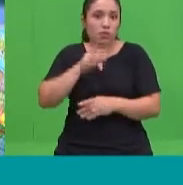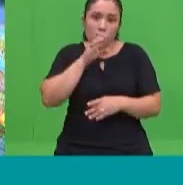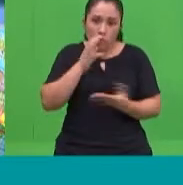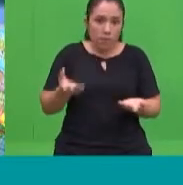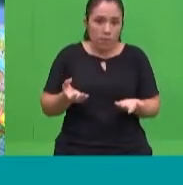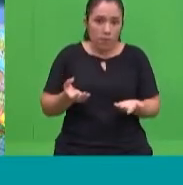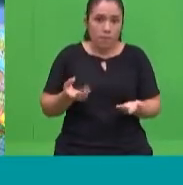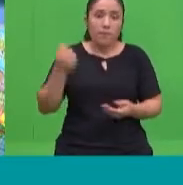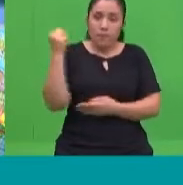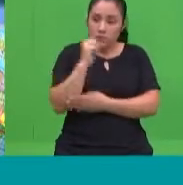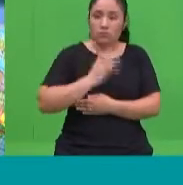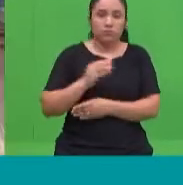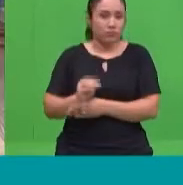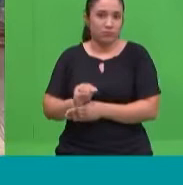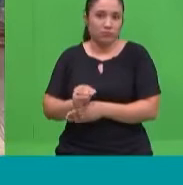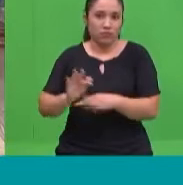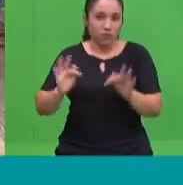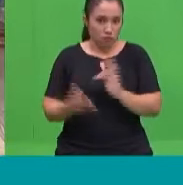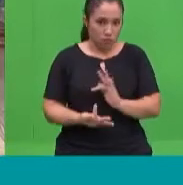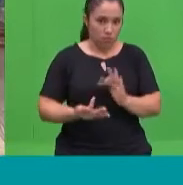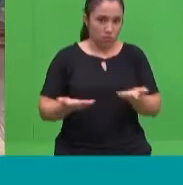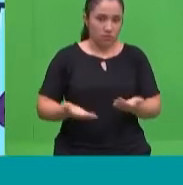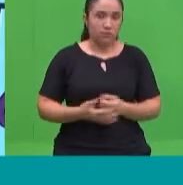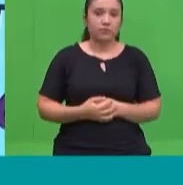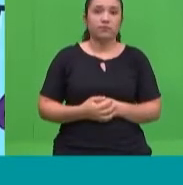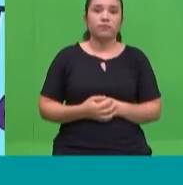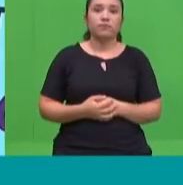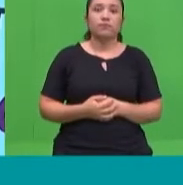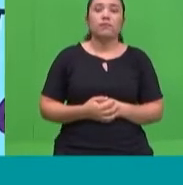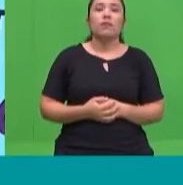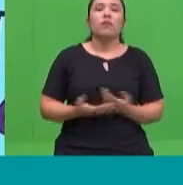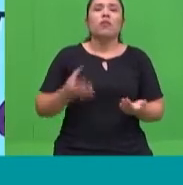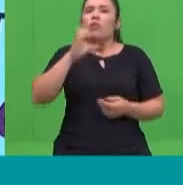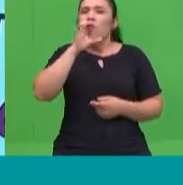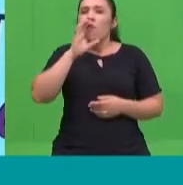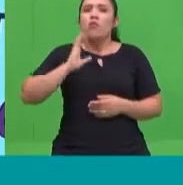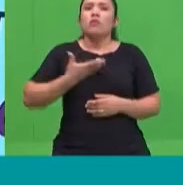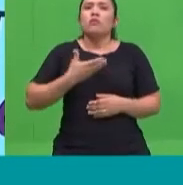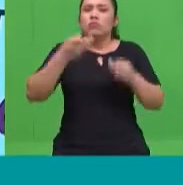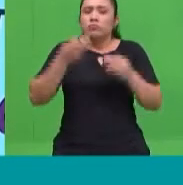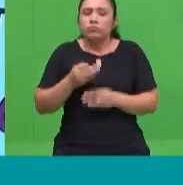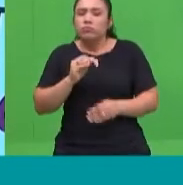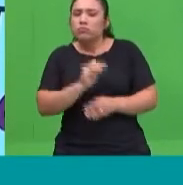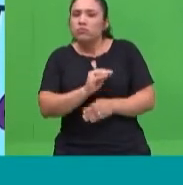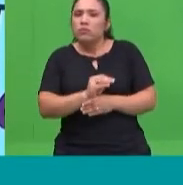cómo los formamos. Y criamos hoy en día cuando ese sistema normativo que la vida misma nos establecía,